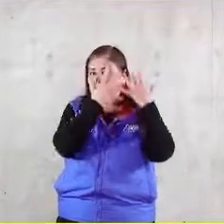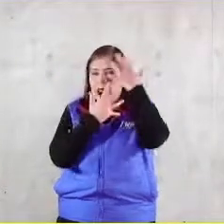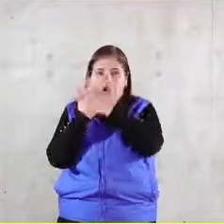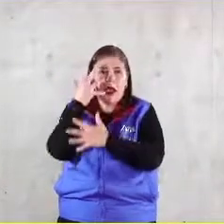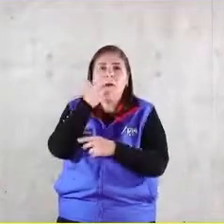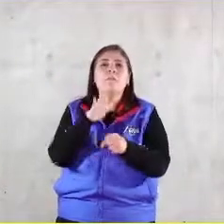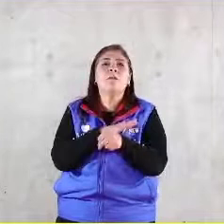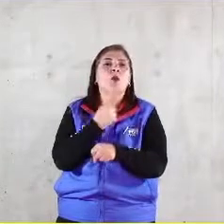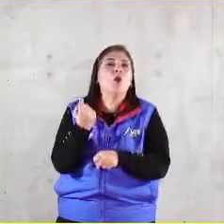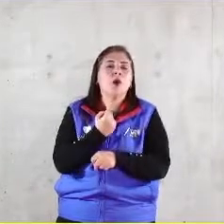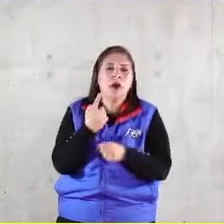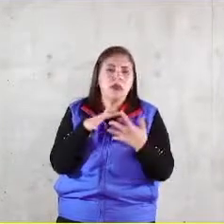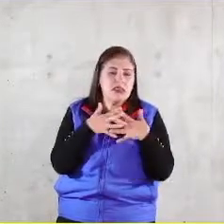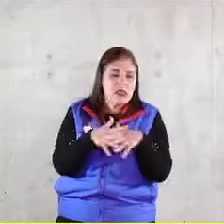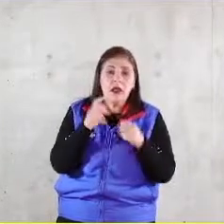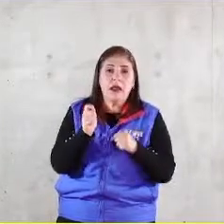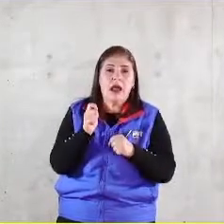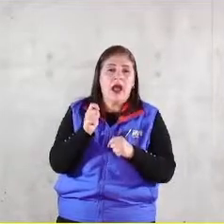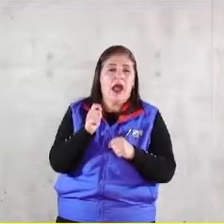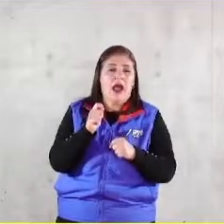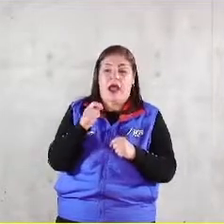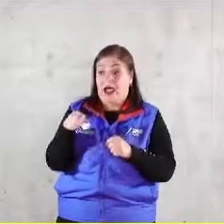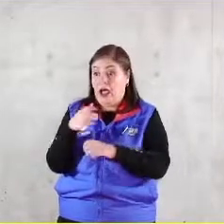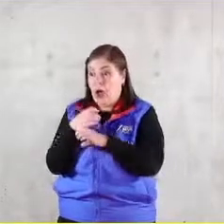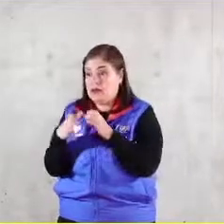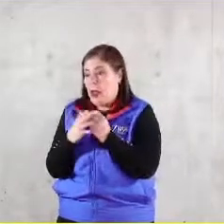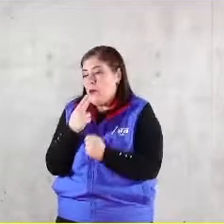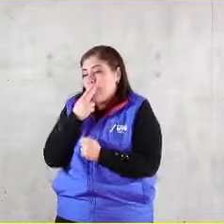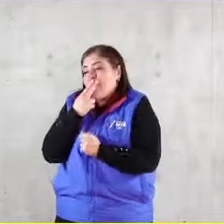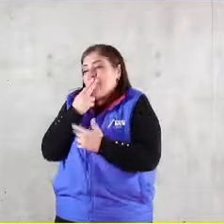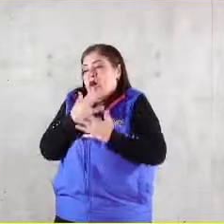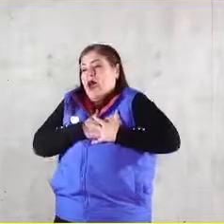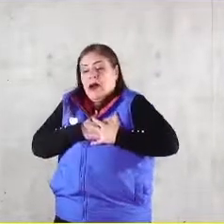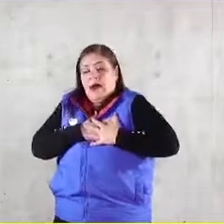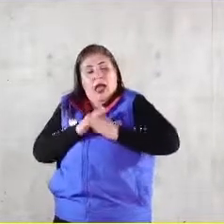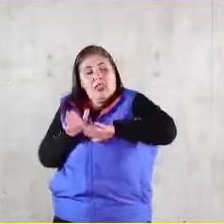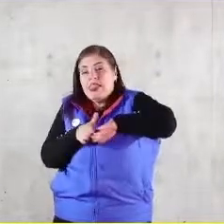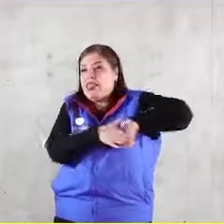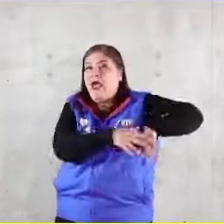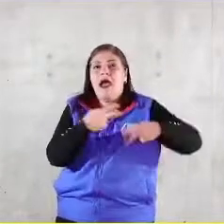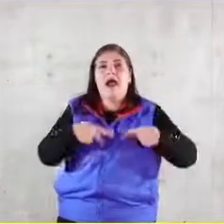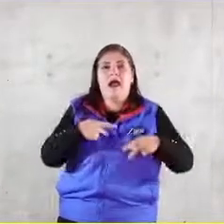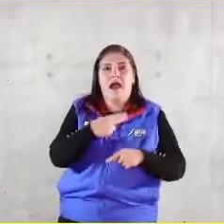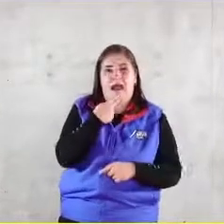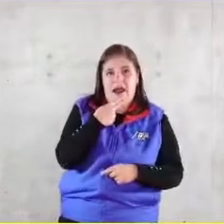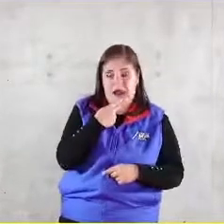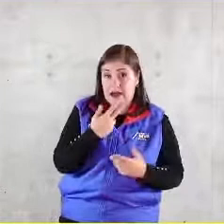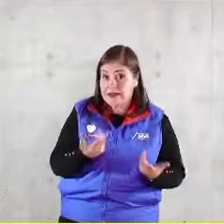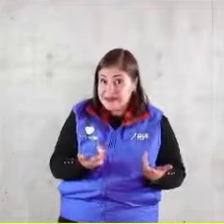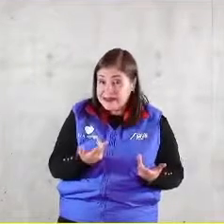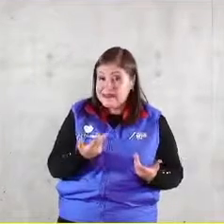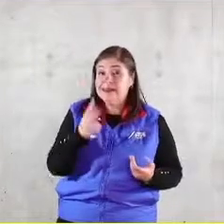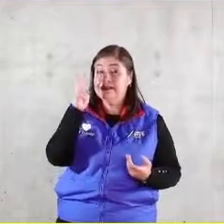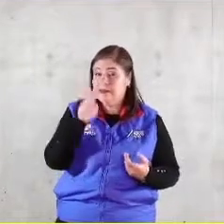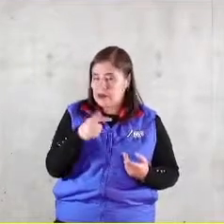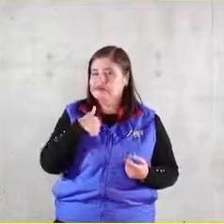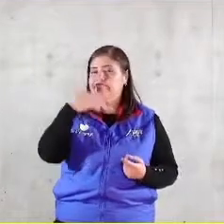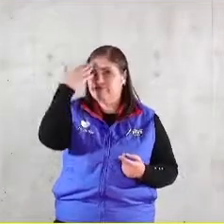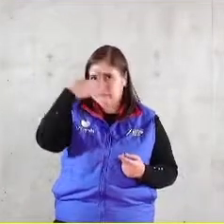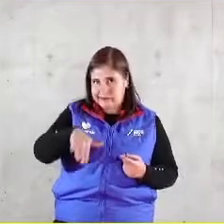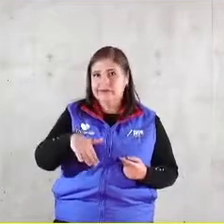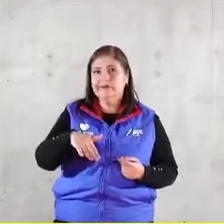porque las cosas están siendo amadas y las personas están siendo usadas yo sé que ustedes sobre todo teniendo